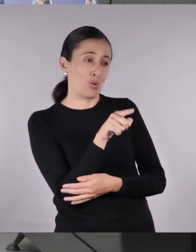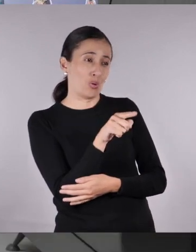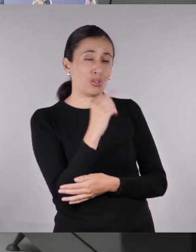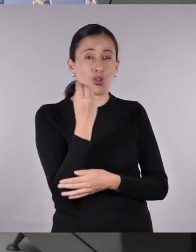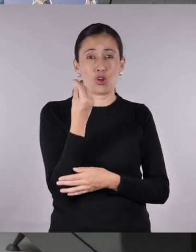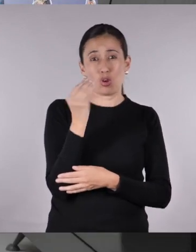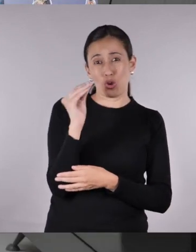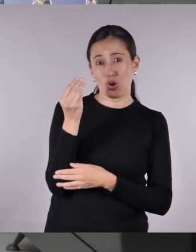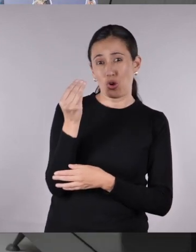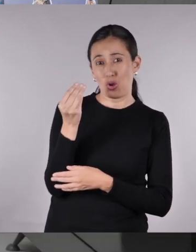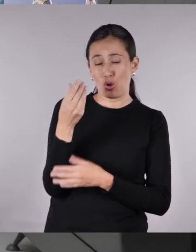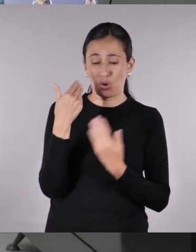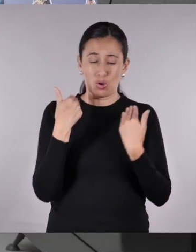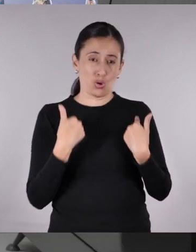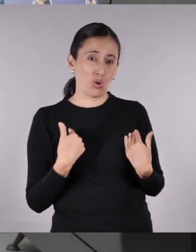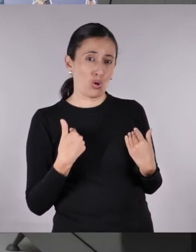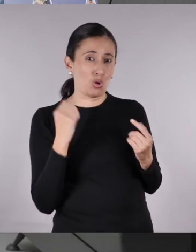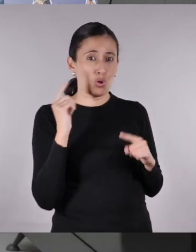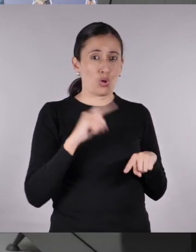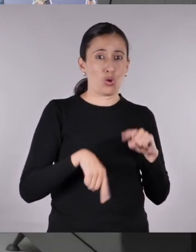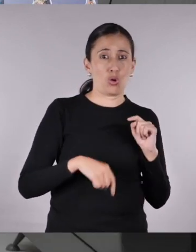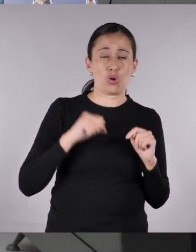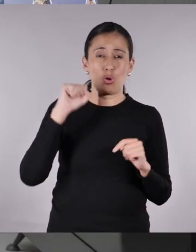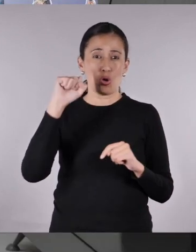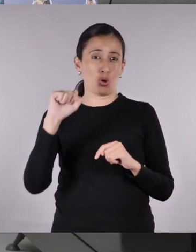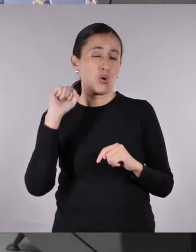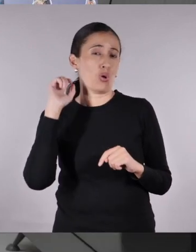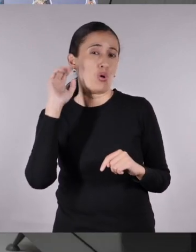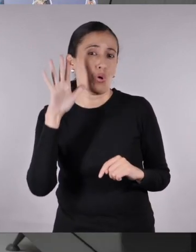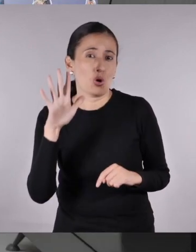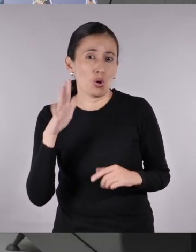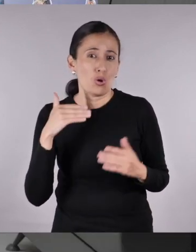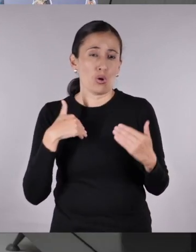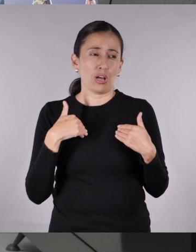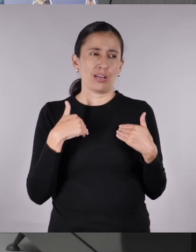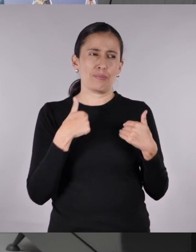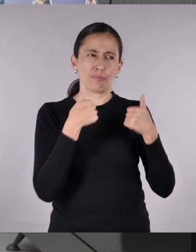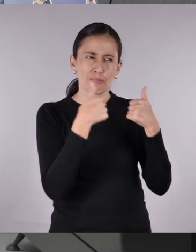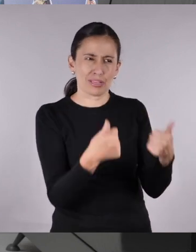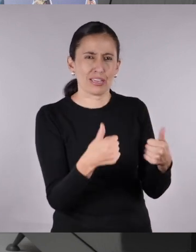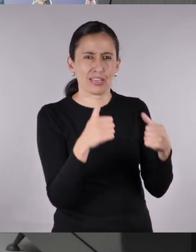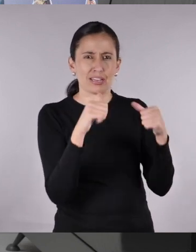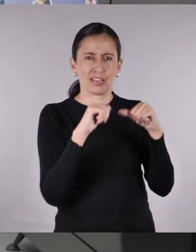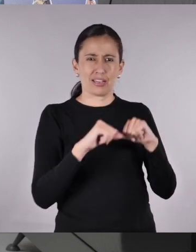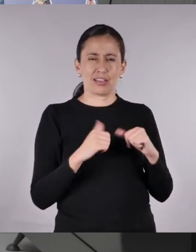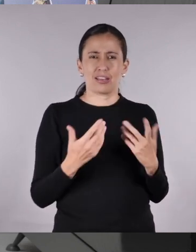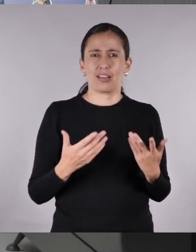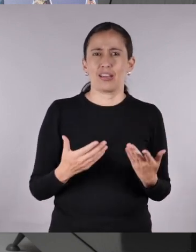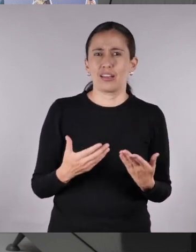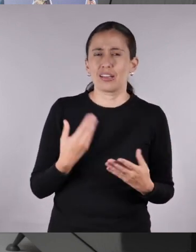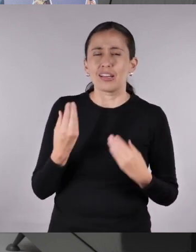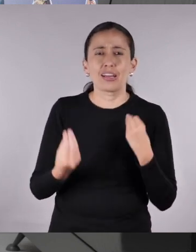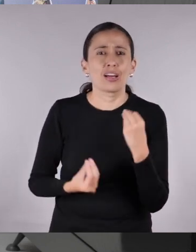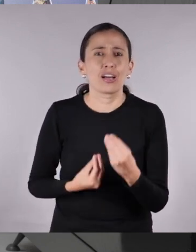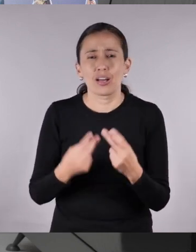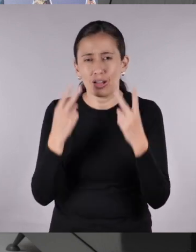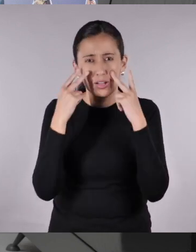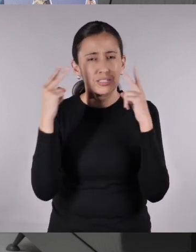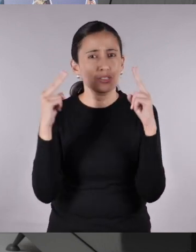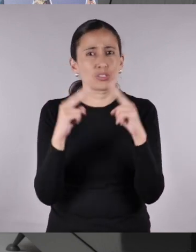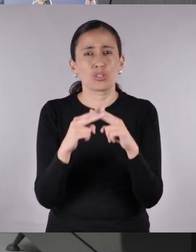dijo que una chica y aparte de mi edad no podía haber hecho un cortometraje que valga la pena para el concurso.